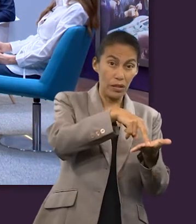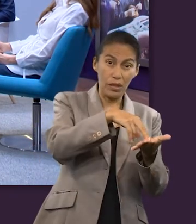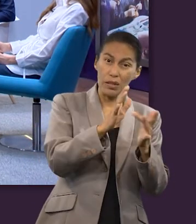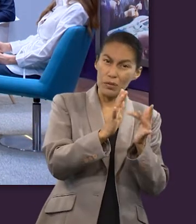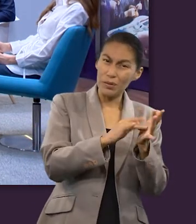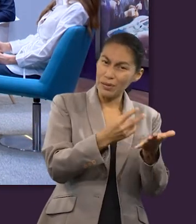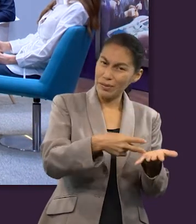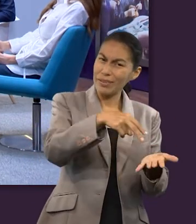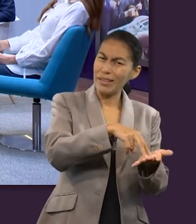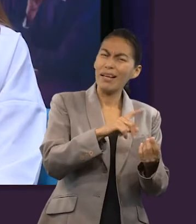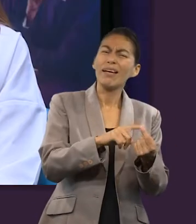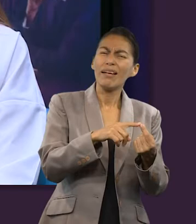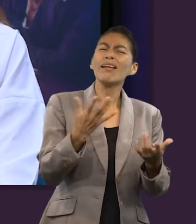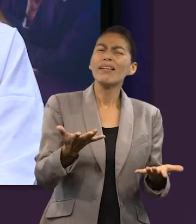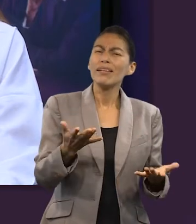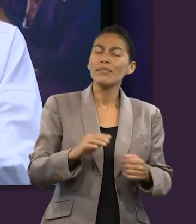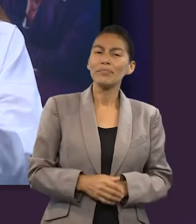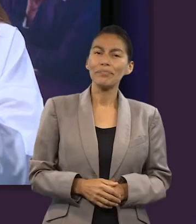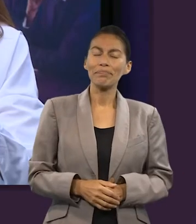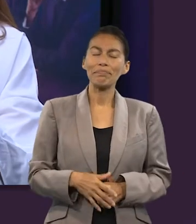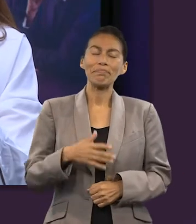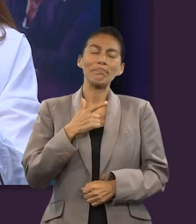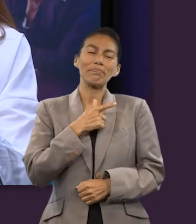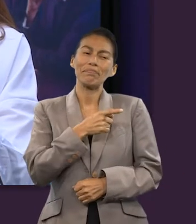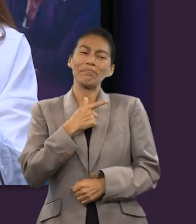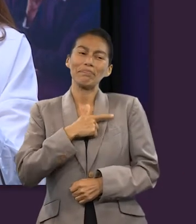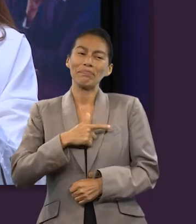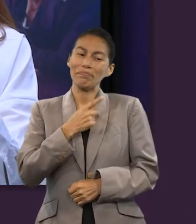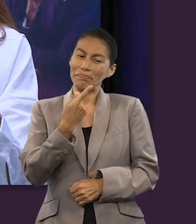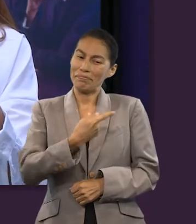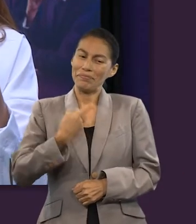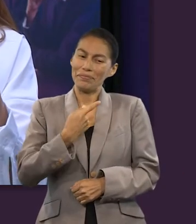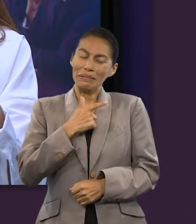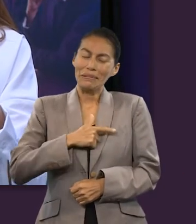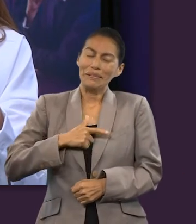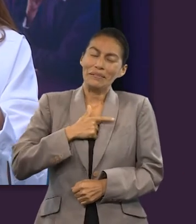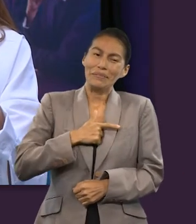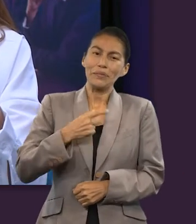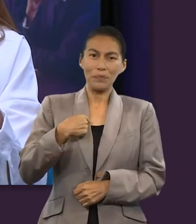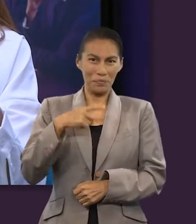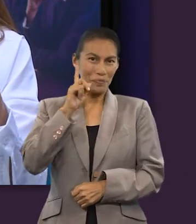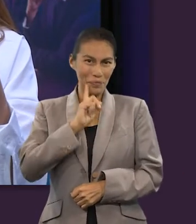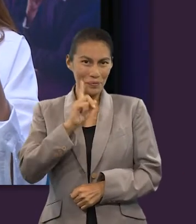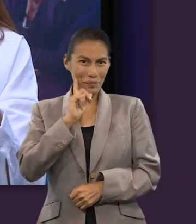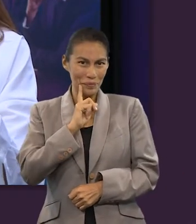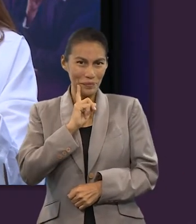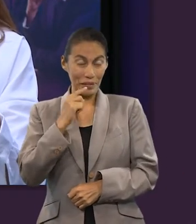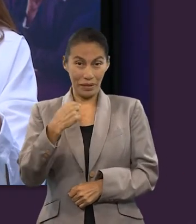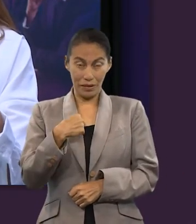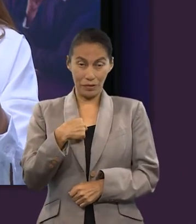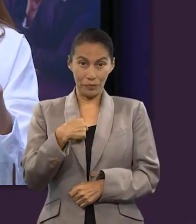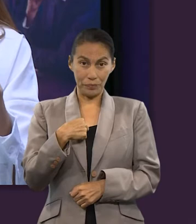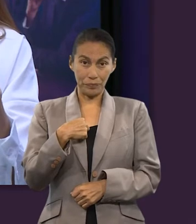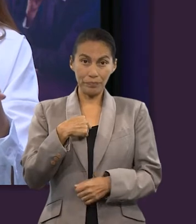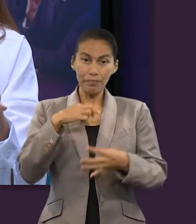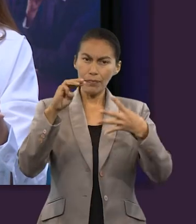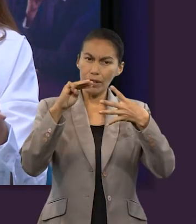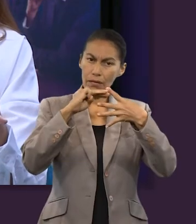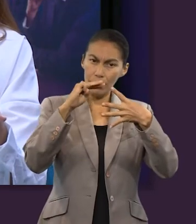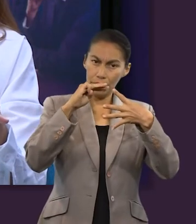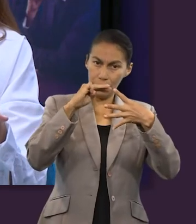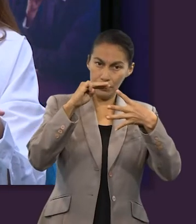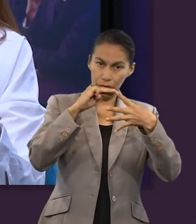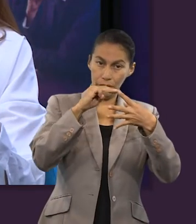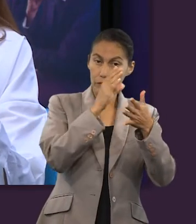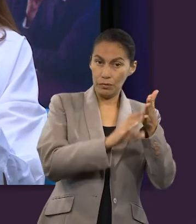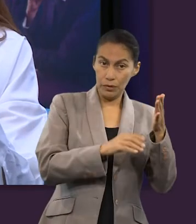a Jesús resucitar? Me encanta tu pregunta porque como mujer yo soy feliz al irme